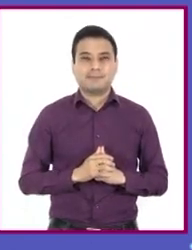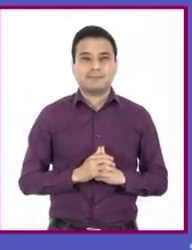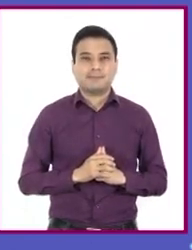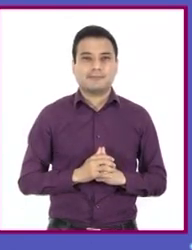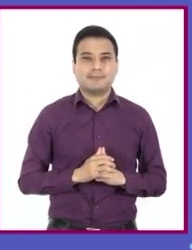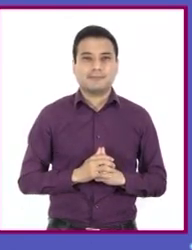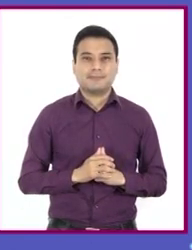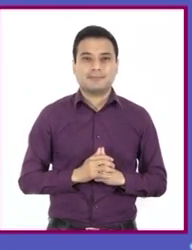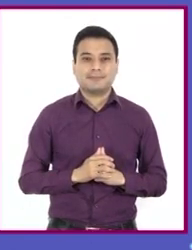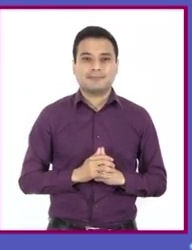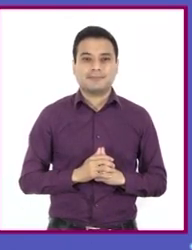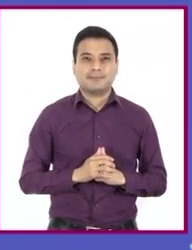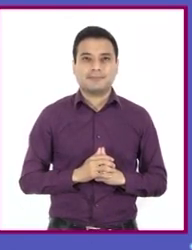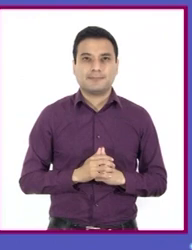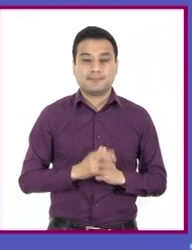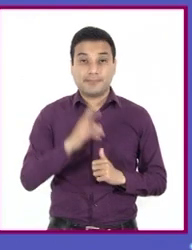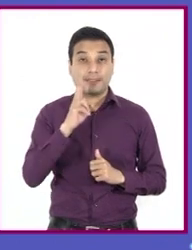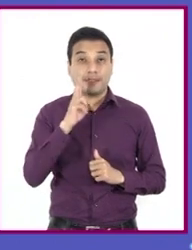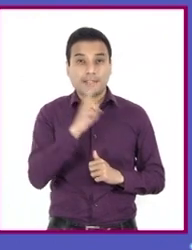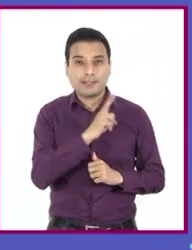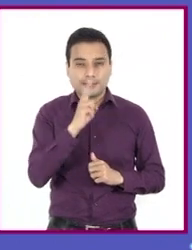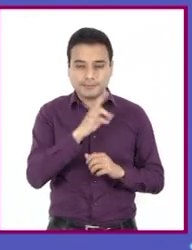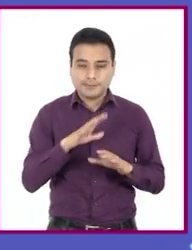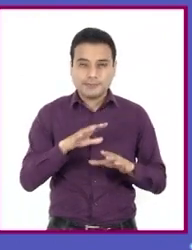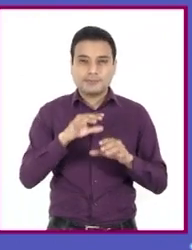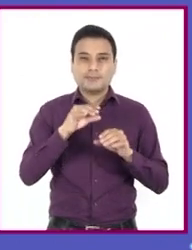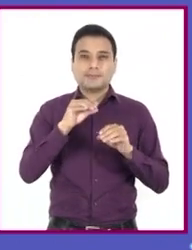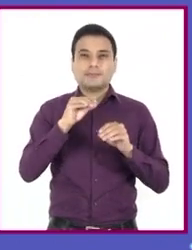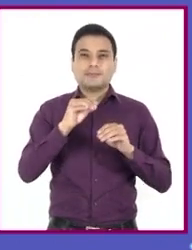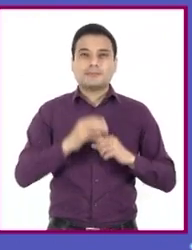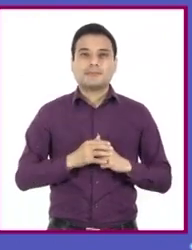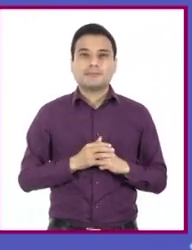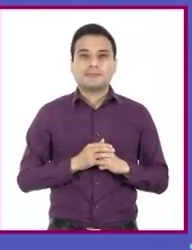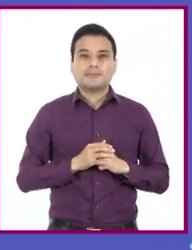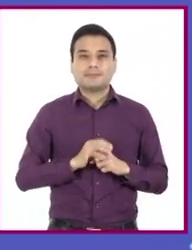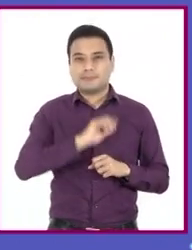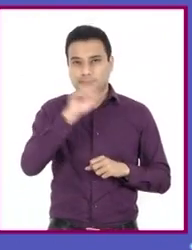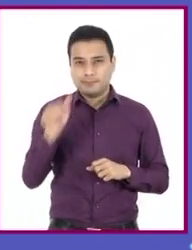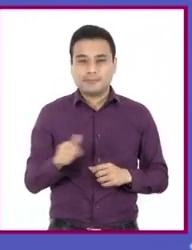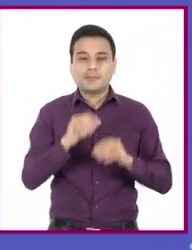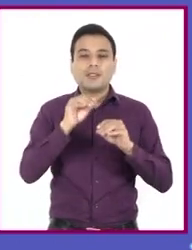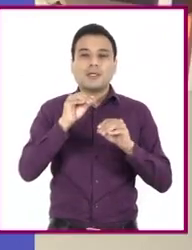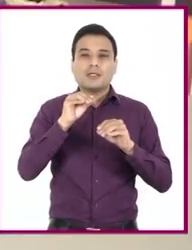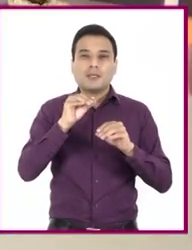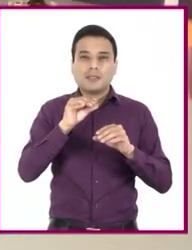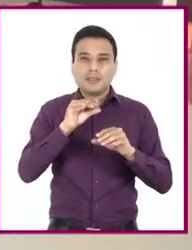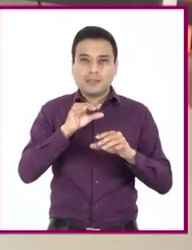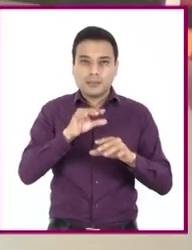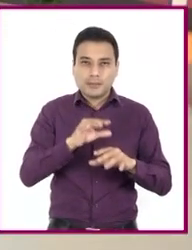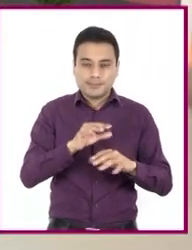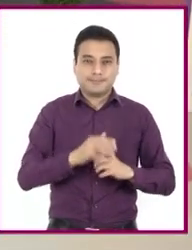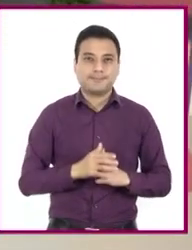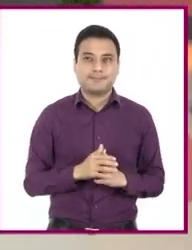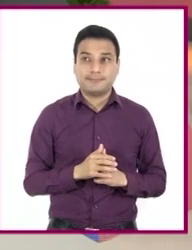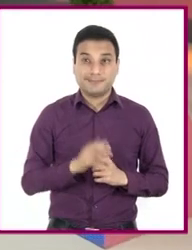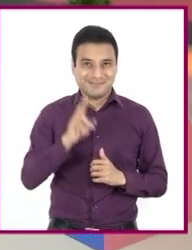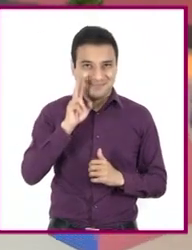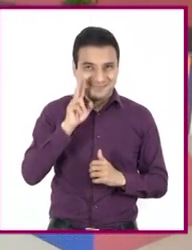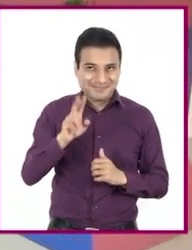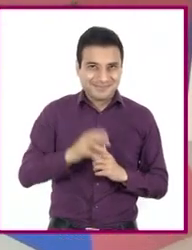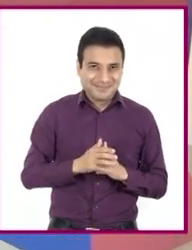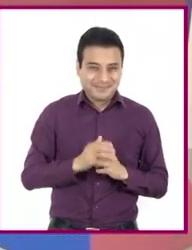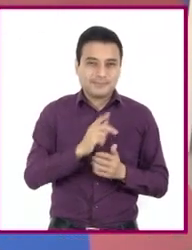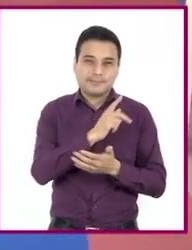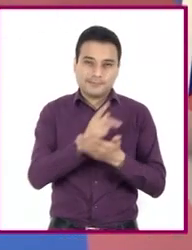Inhalas al centro y exhalas hacia templo del lado izquierdo. Es un programa de